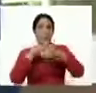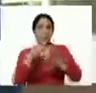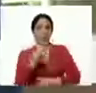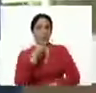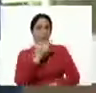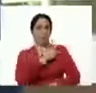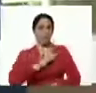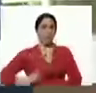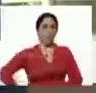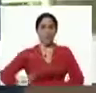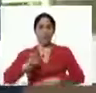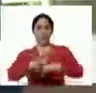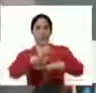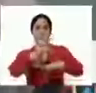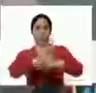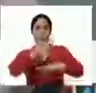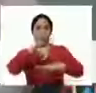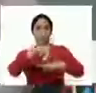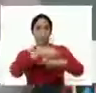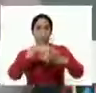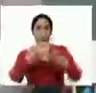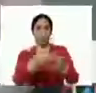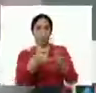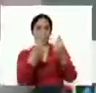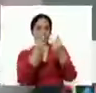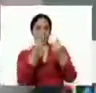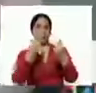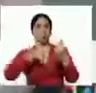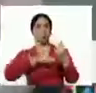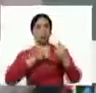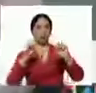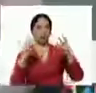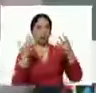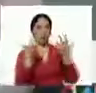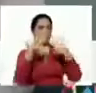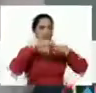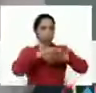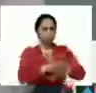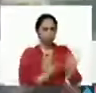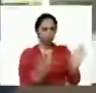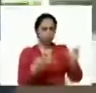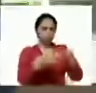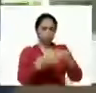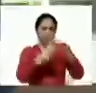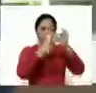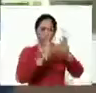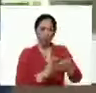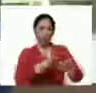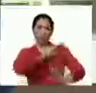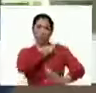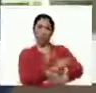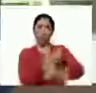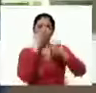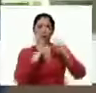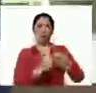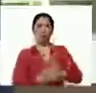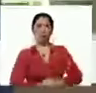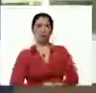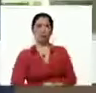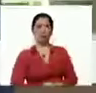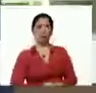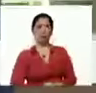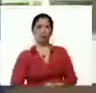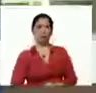la Vicepresidencia Económica, Ministerio de Finanzas, hemos logrado conformar un bloque sólido, homogéneo, de